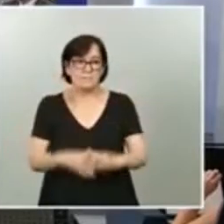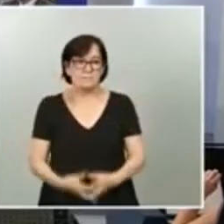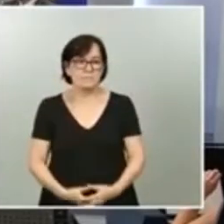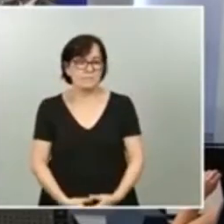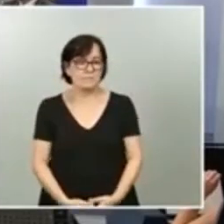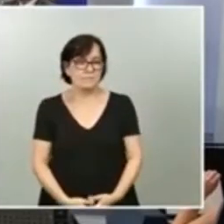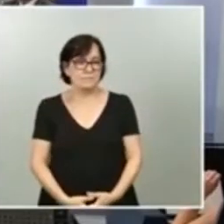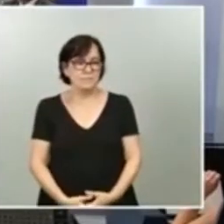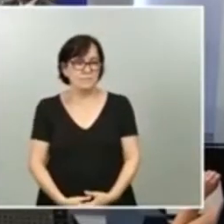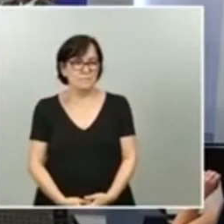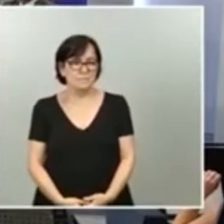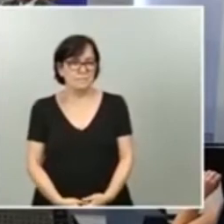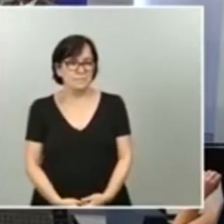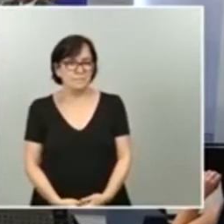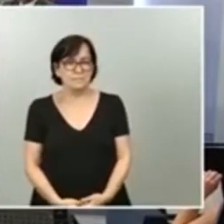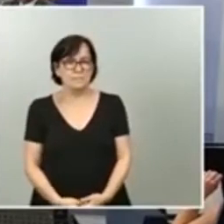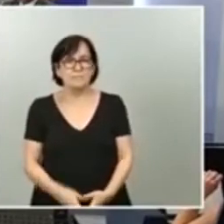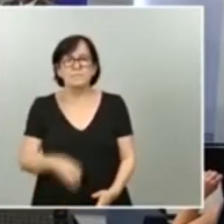¿El País, Carlos Cubés?